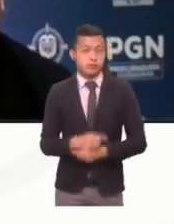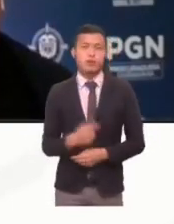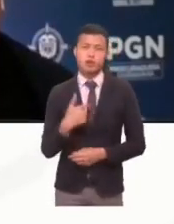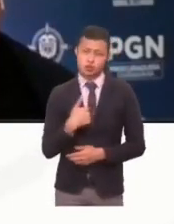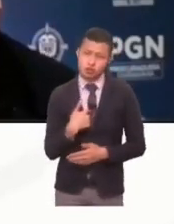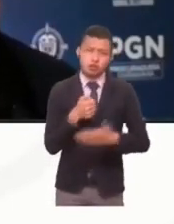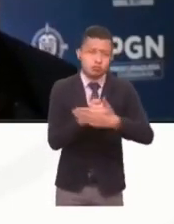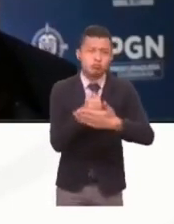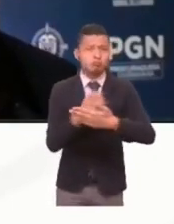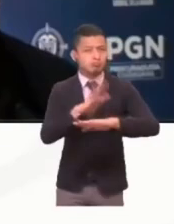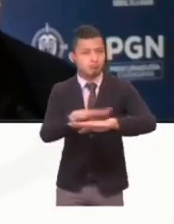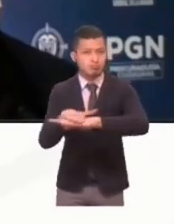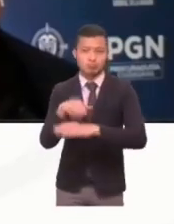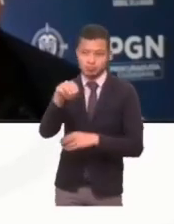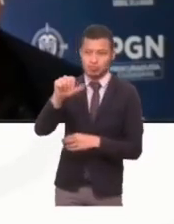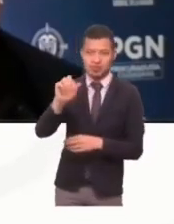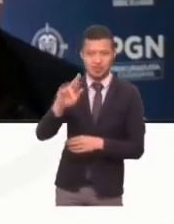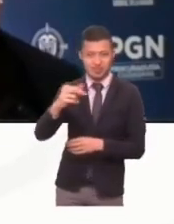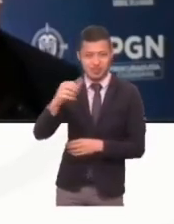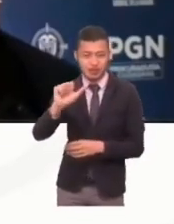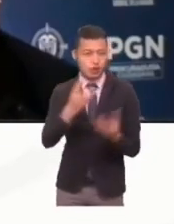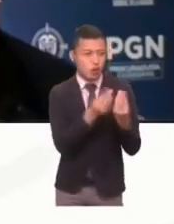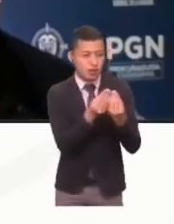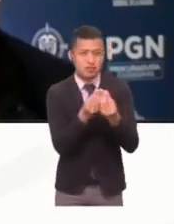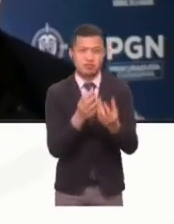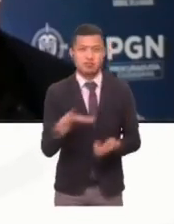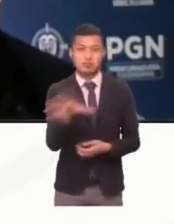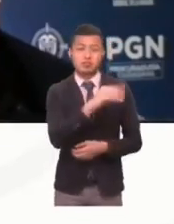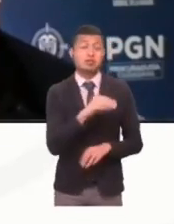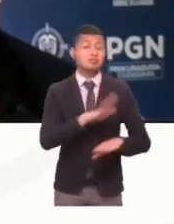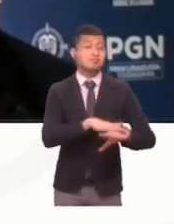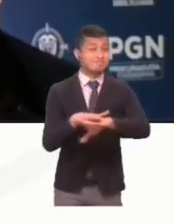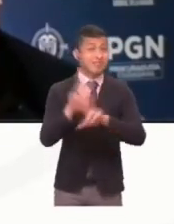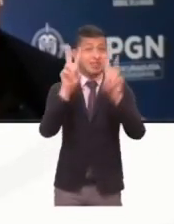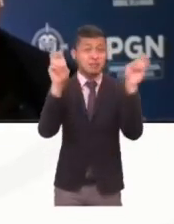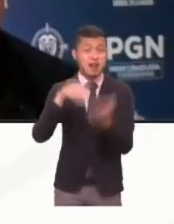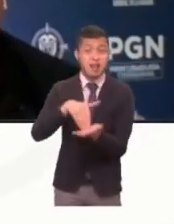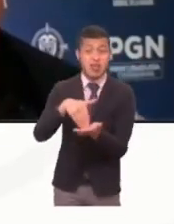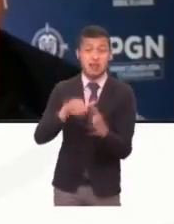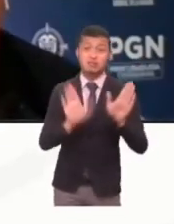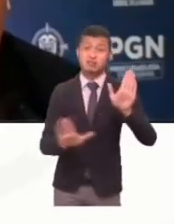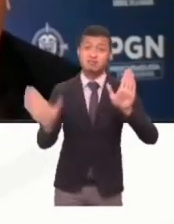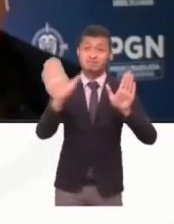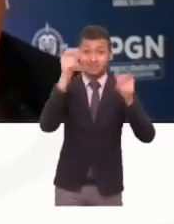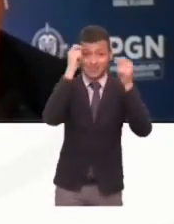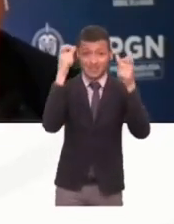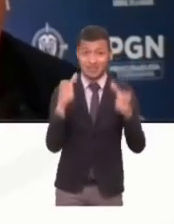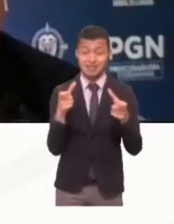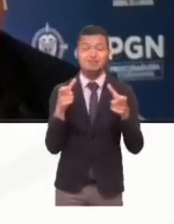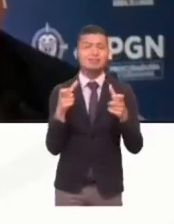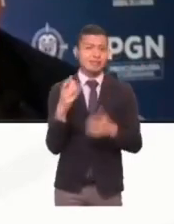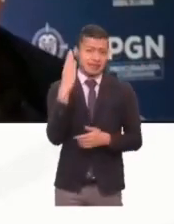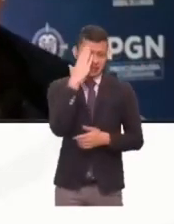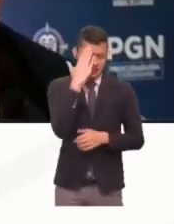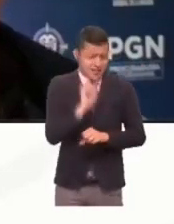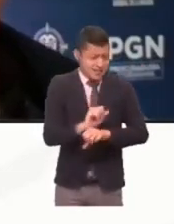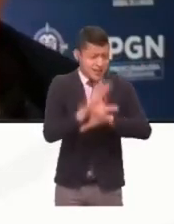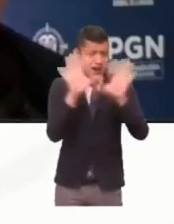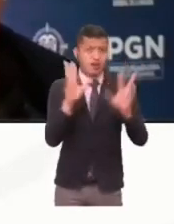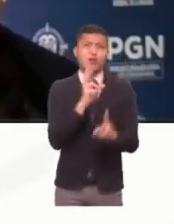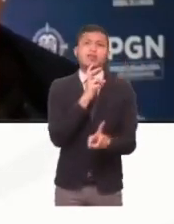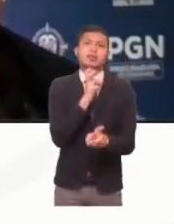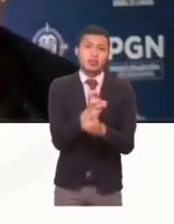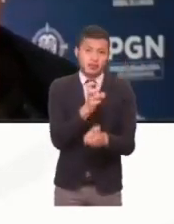Marta y queridos colegas, en los temas de las debilidades territoriales del Estado. Tenemos clara la dificultad que tiene la